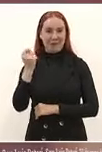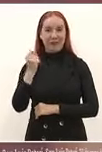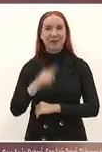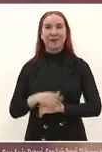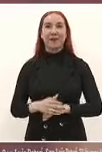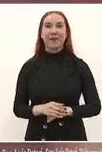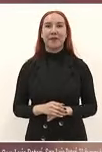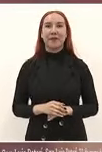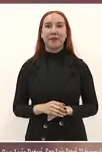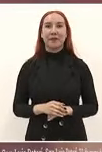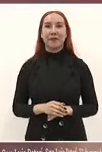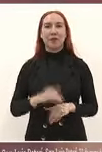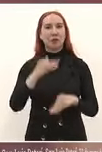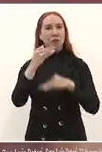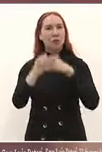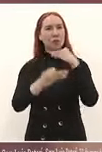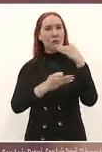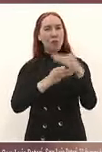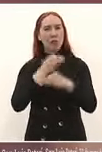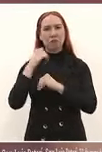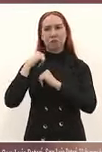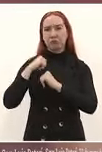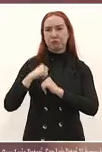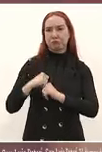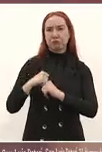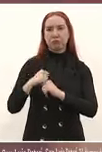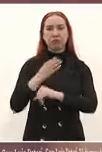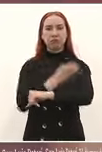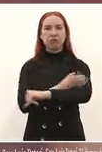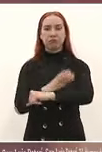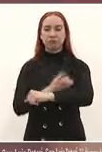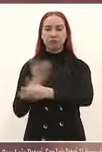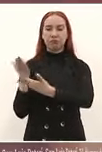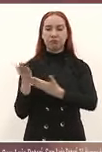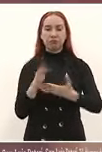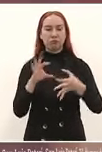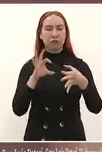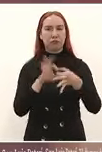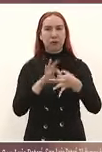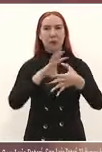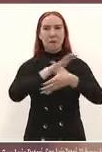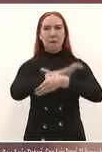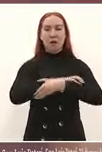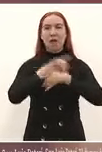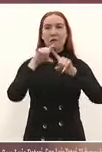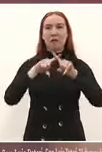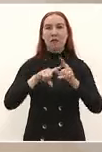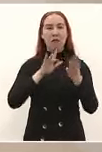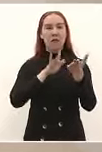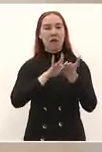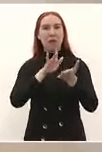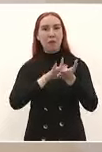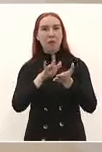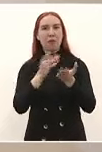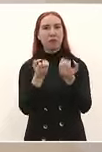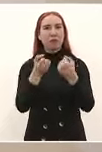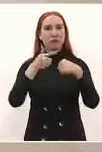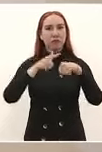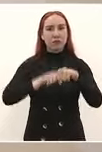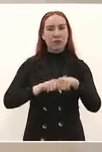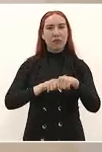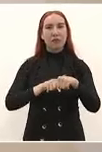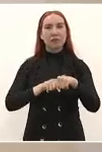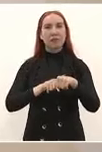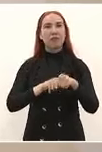una gran misión la importante tarea de atender a todos los beneficiarios de los programas sociales por eso estamos